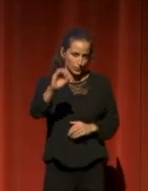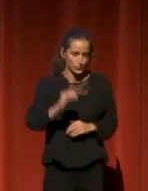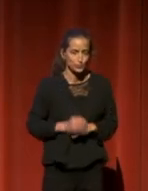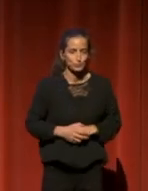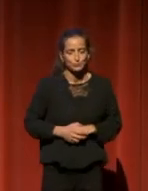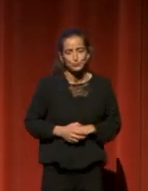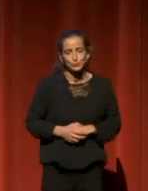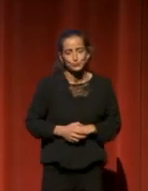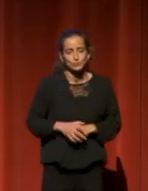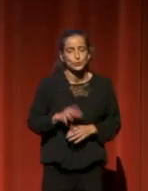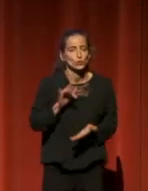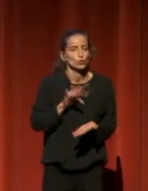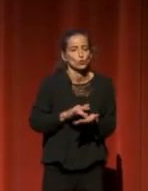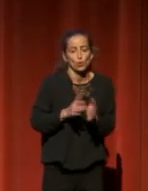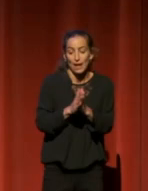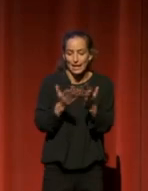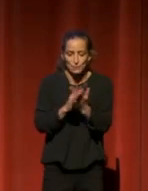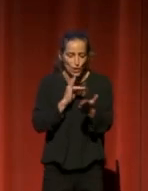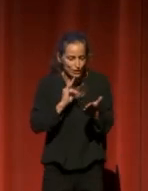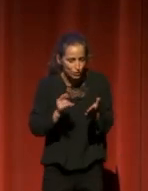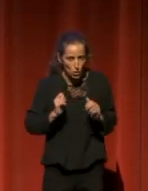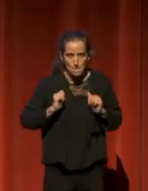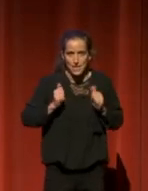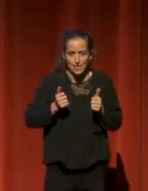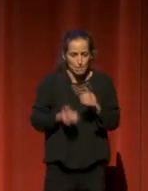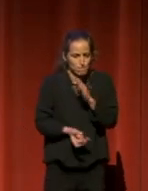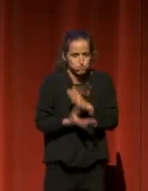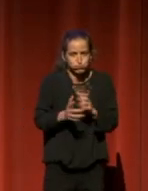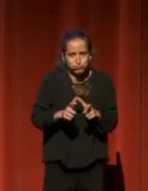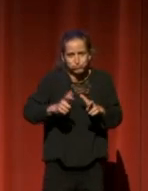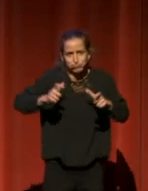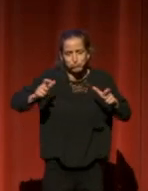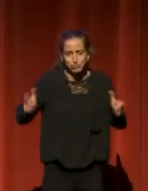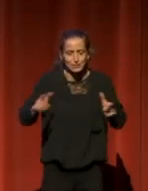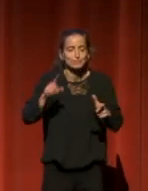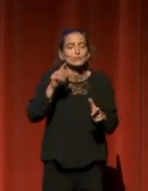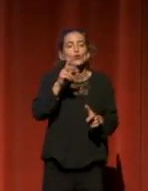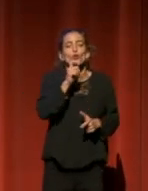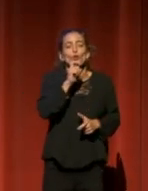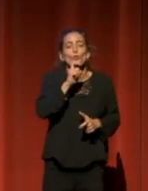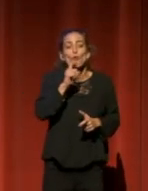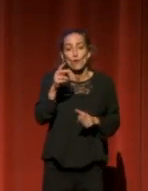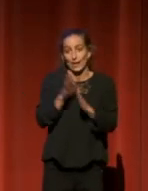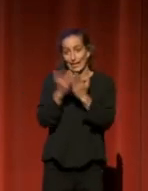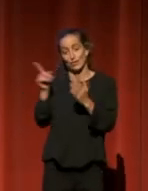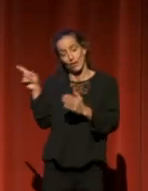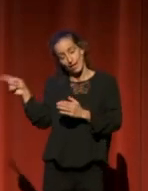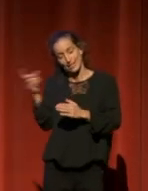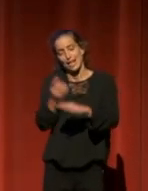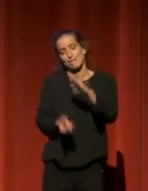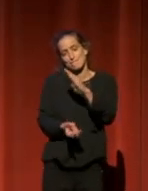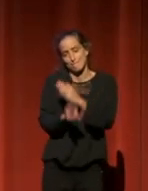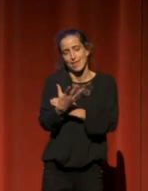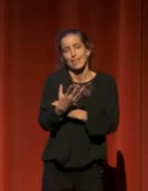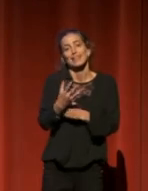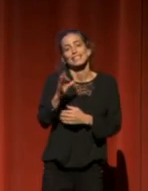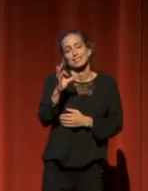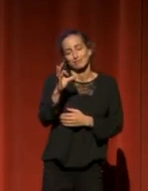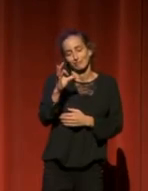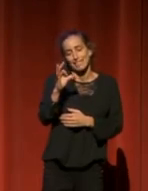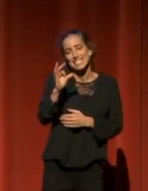El boom de los libros electrónicos comienza con la publicación en exclusiva en Internet de este libro, Writing the Bullet, de Stephen King.